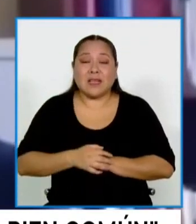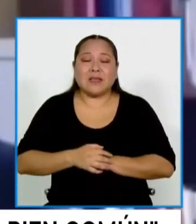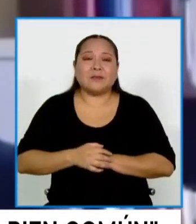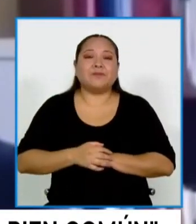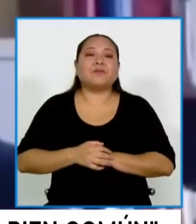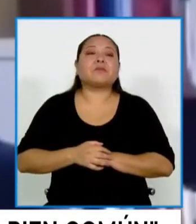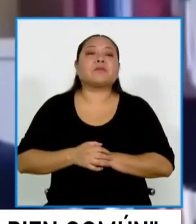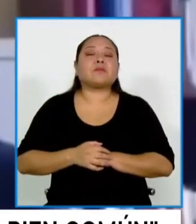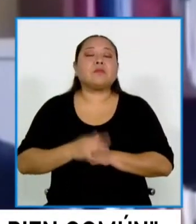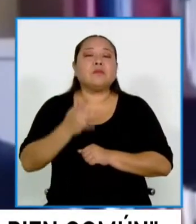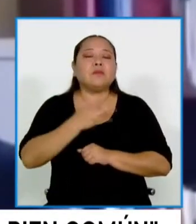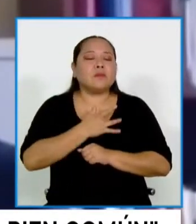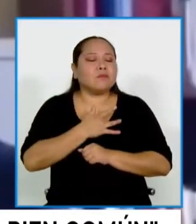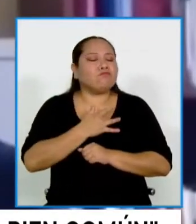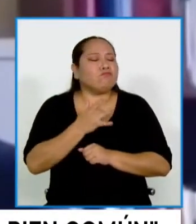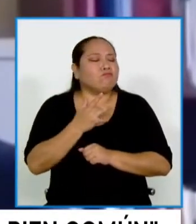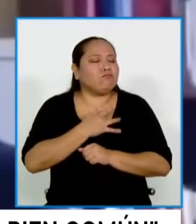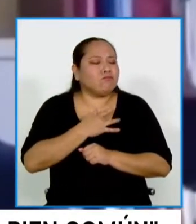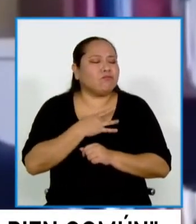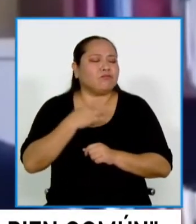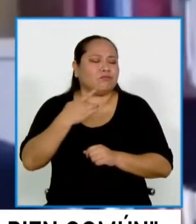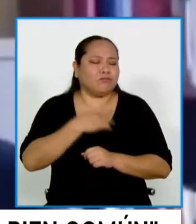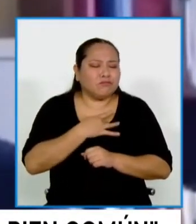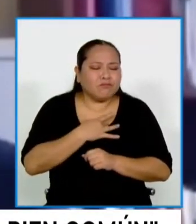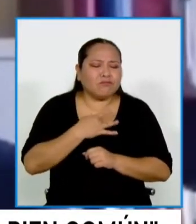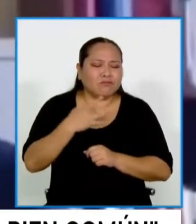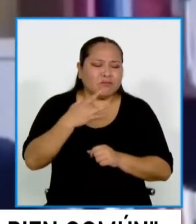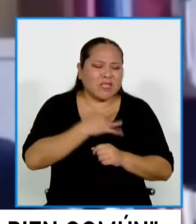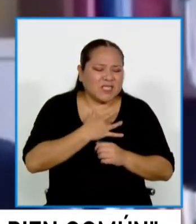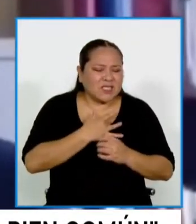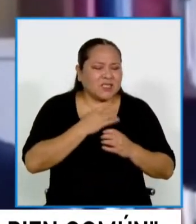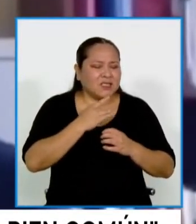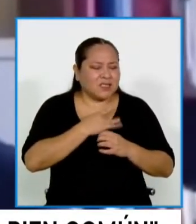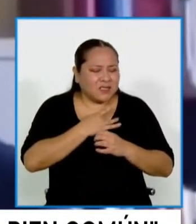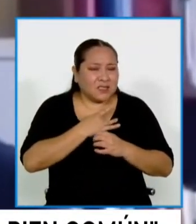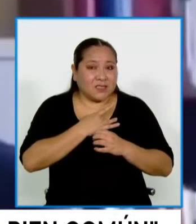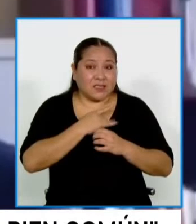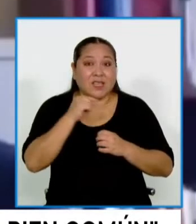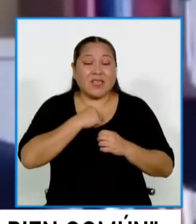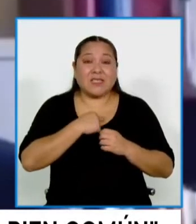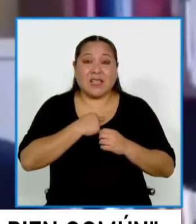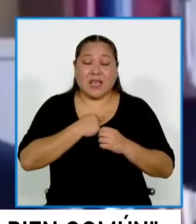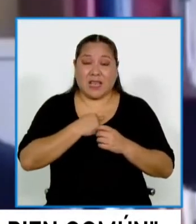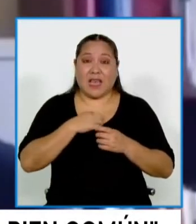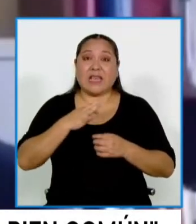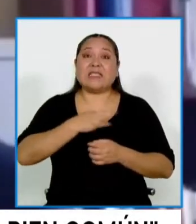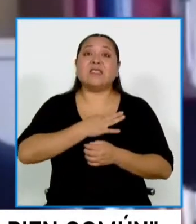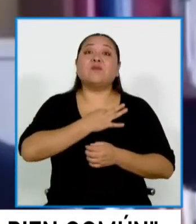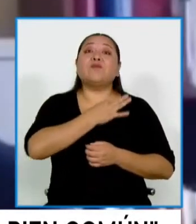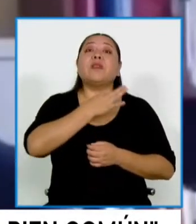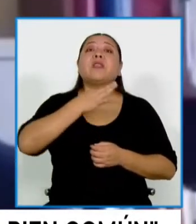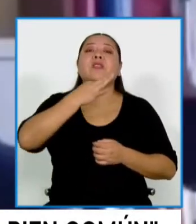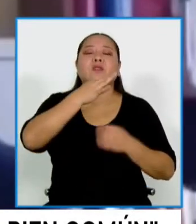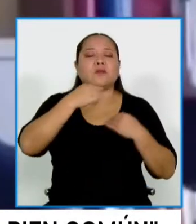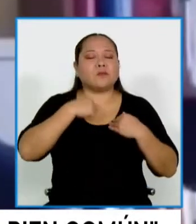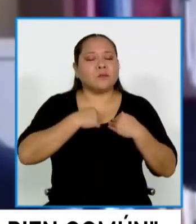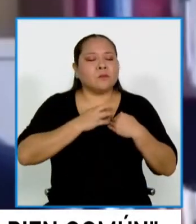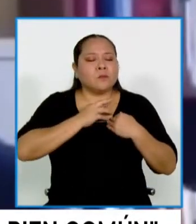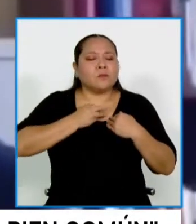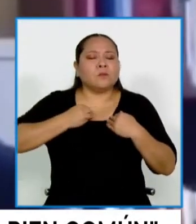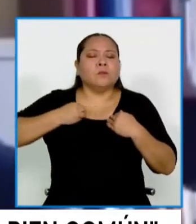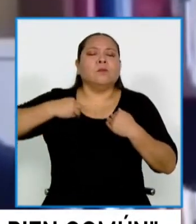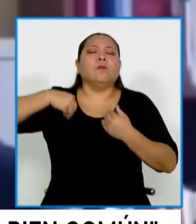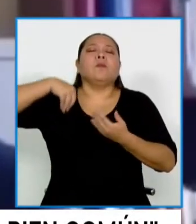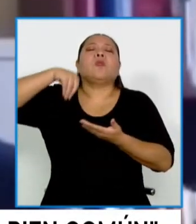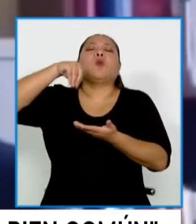espiritual, religiosa, moral, esta reserva que tenemos, nos está dando una